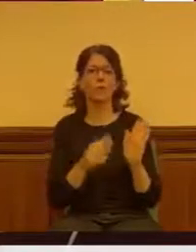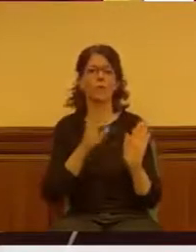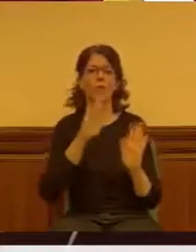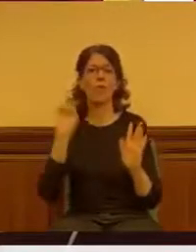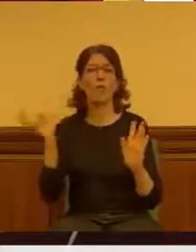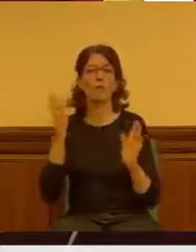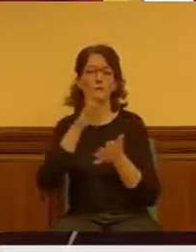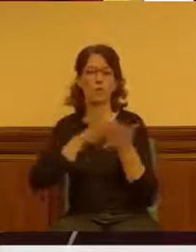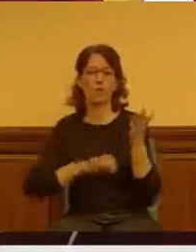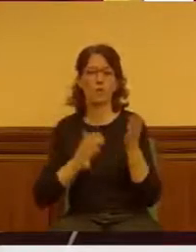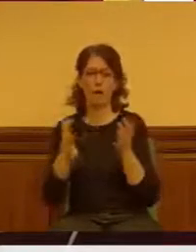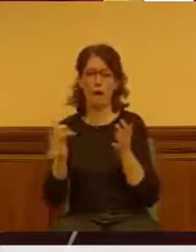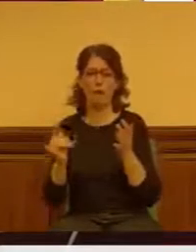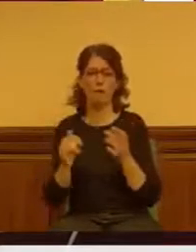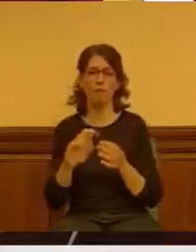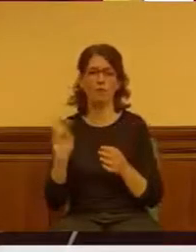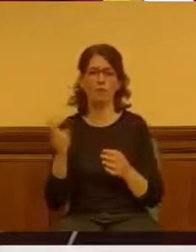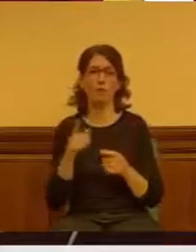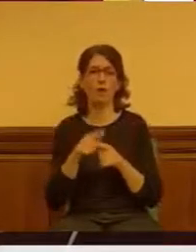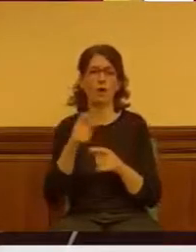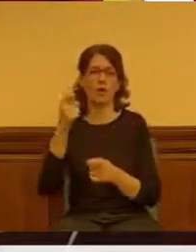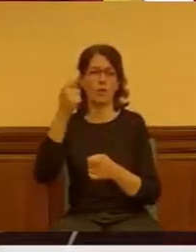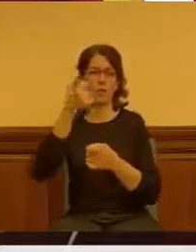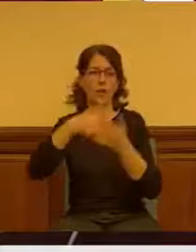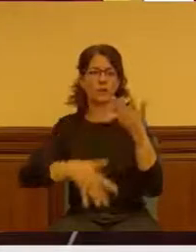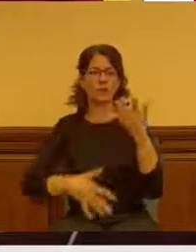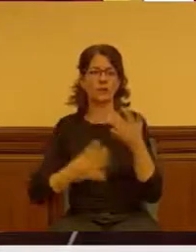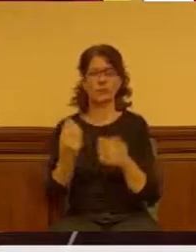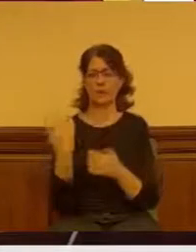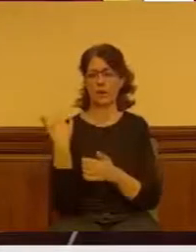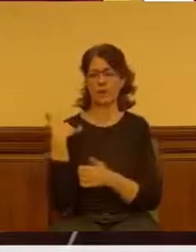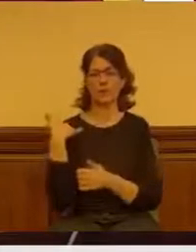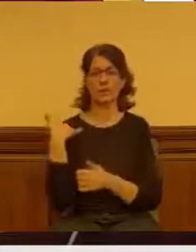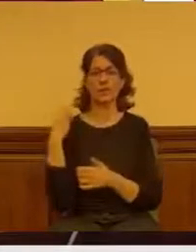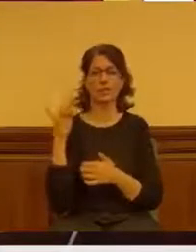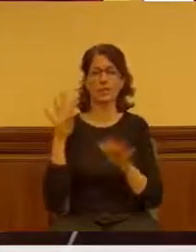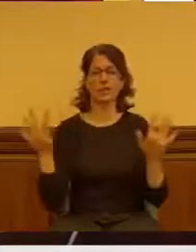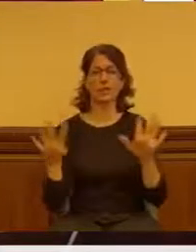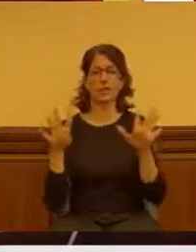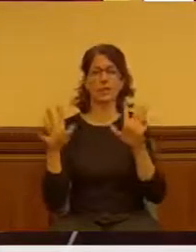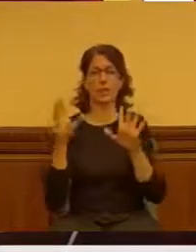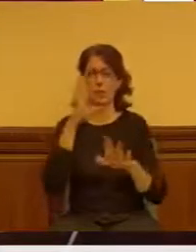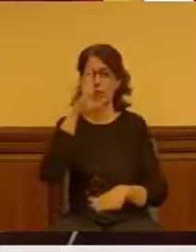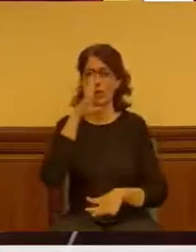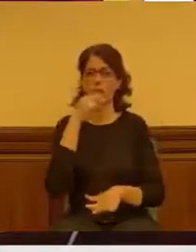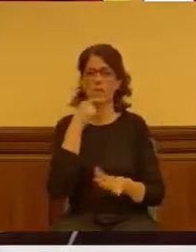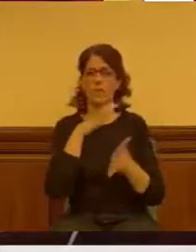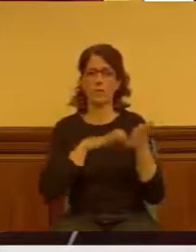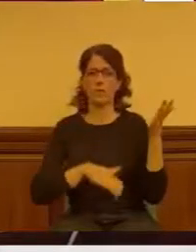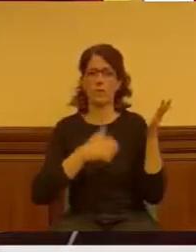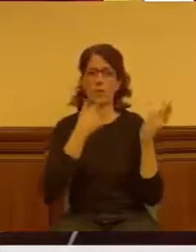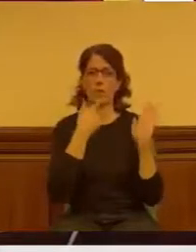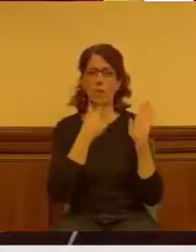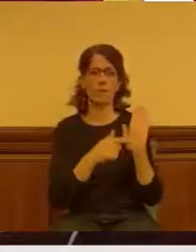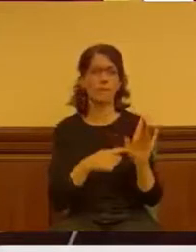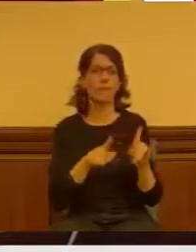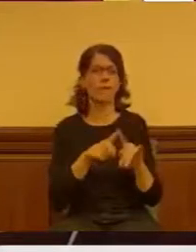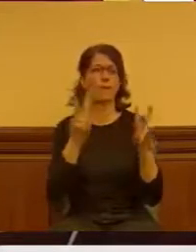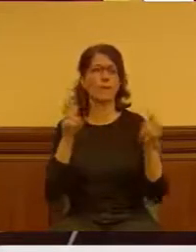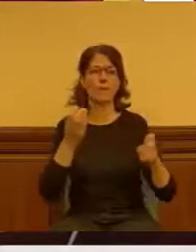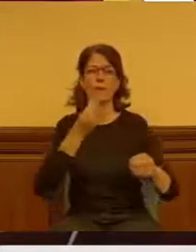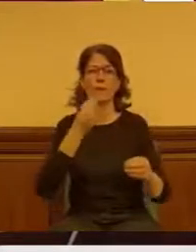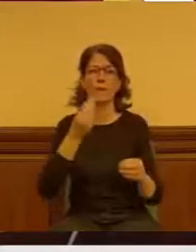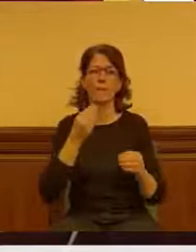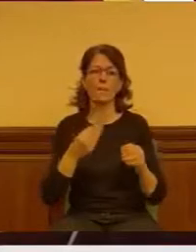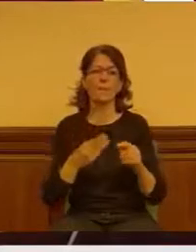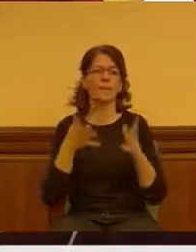existente que ha salido a la prensa en el día de ayer, el del 9 de febrero, que dice, respecto a las comidas, que se